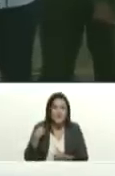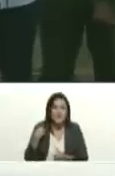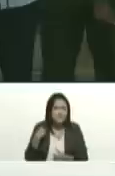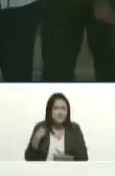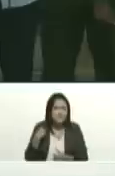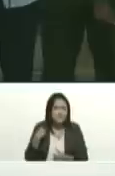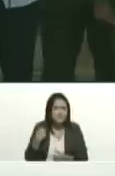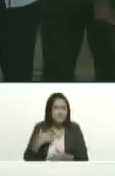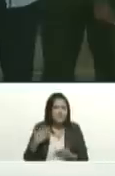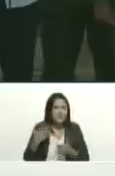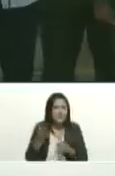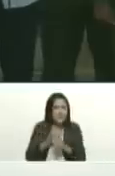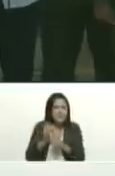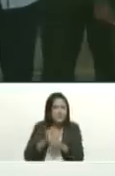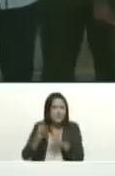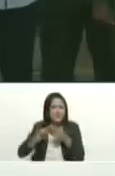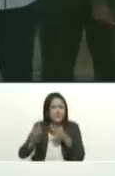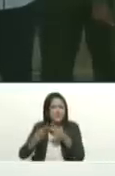bienes